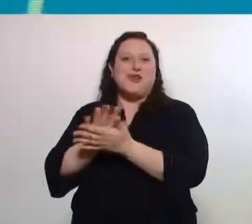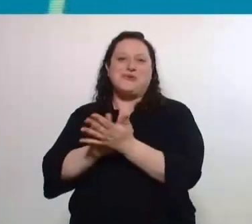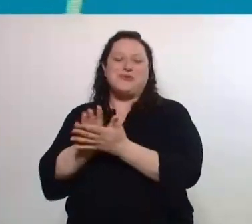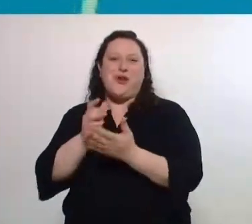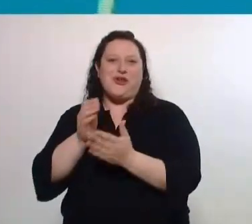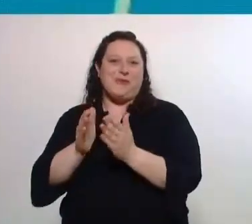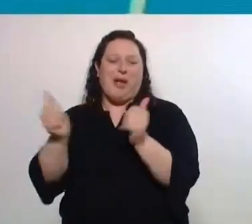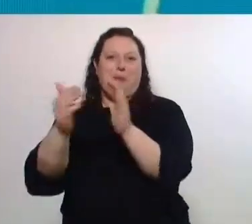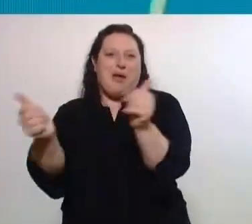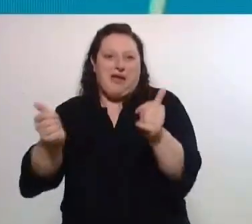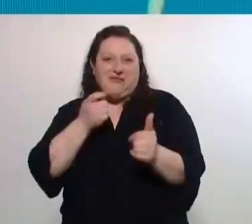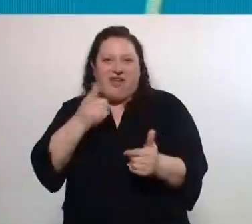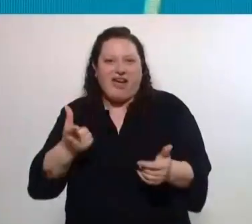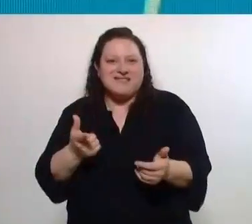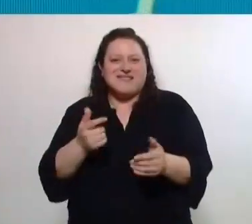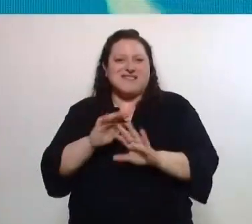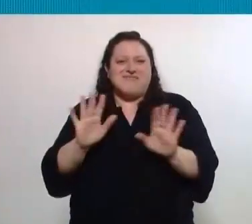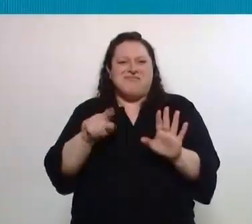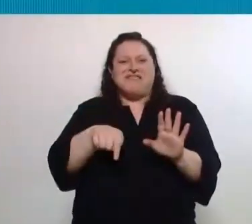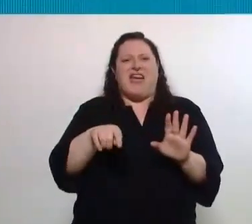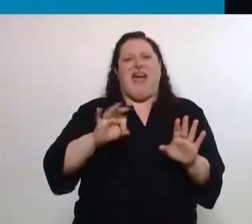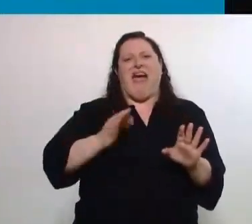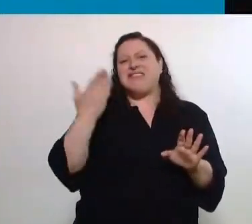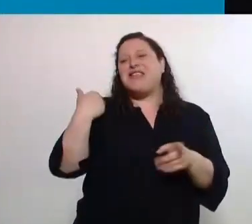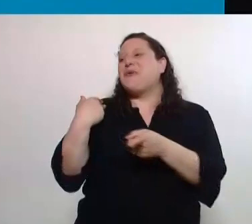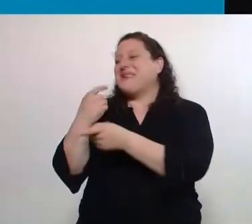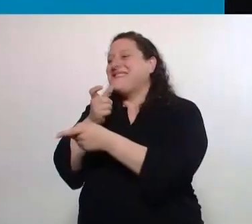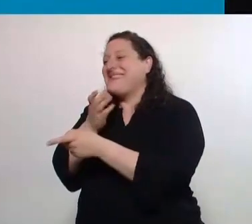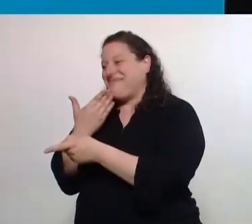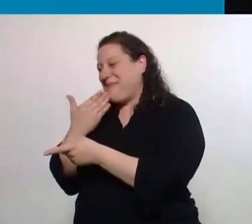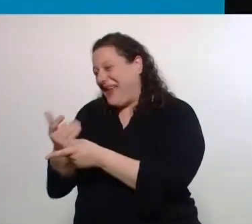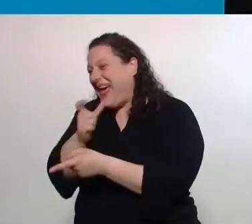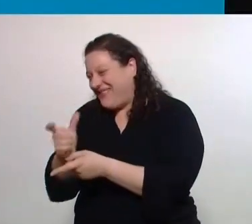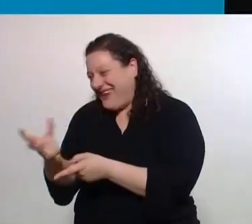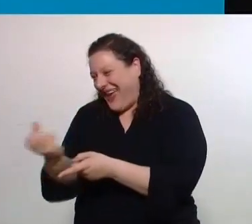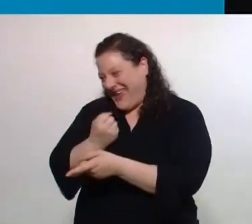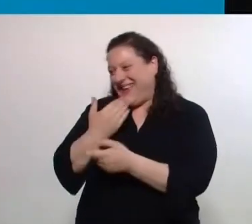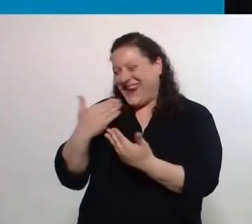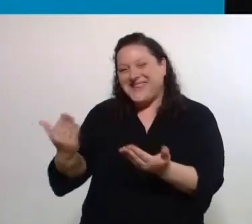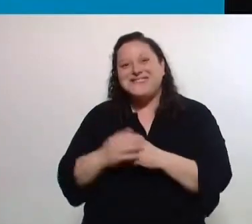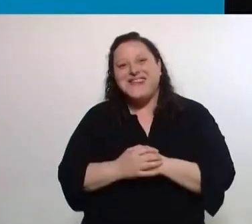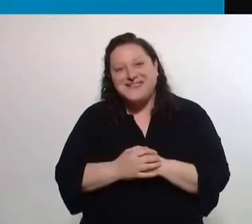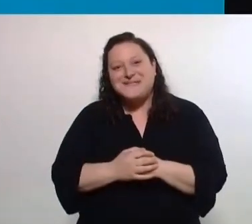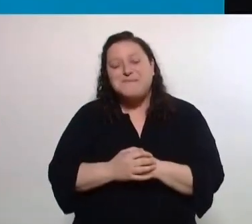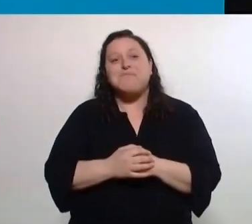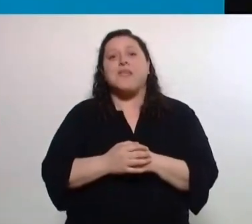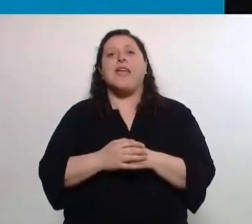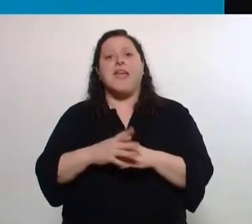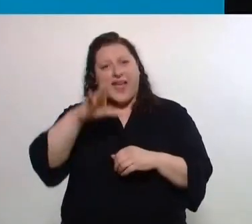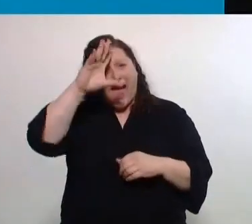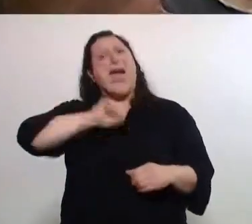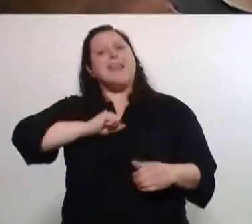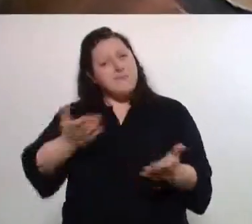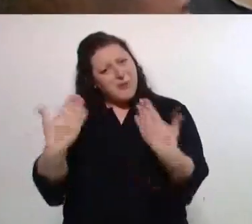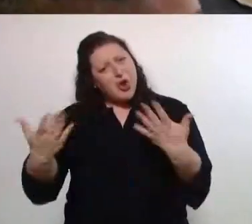obsoletas. Gracias. Me gustó el término. Y animémonos